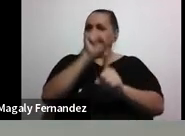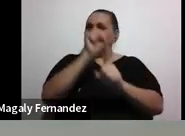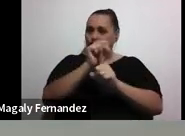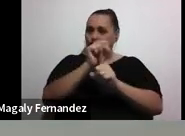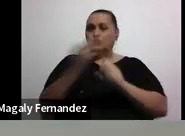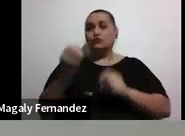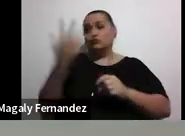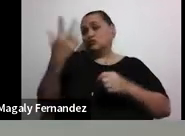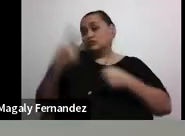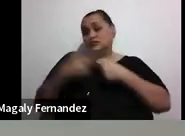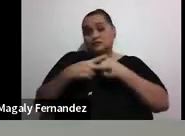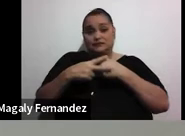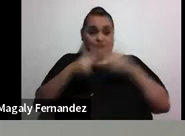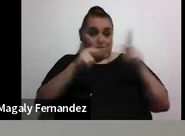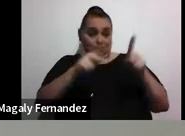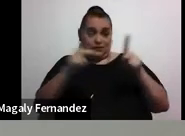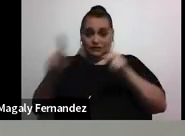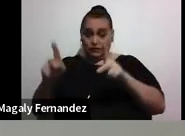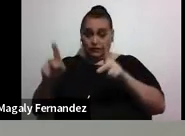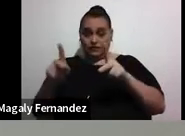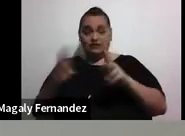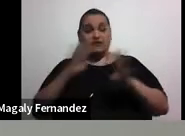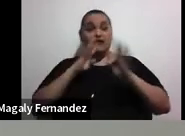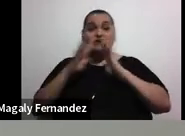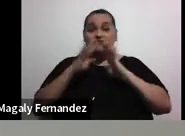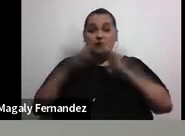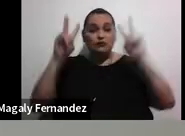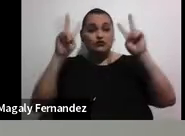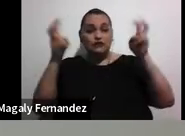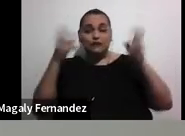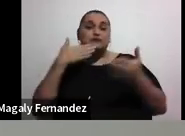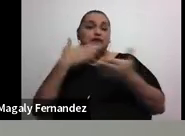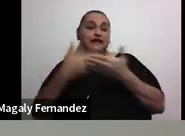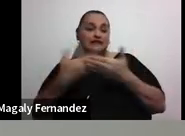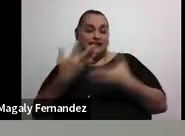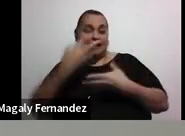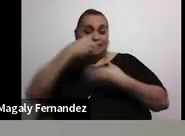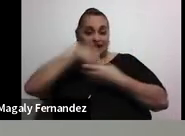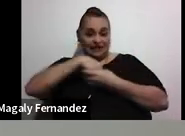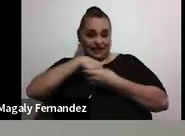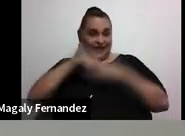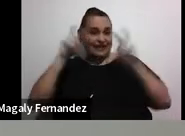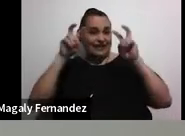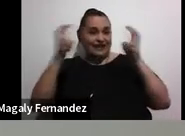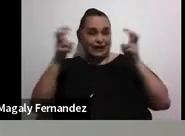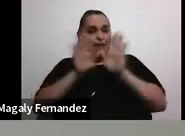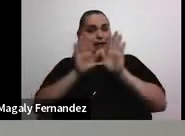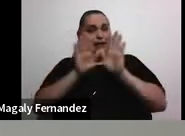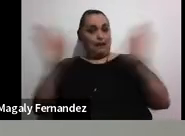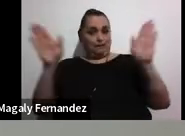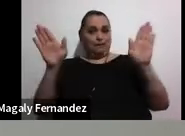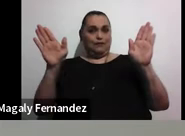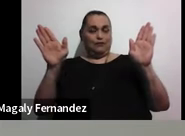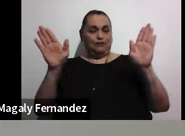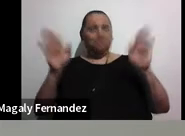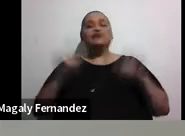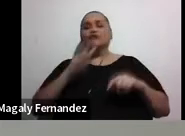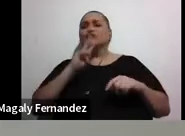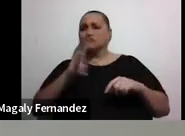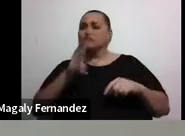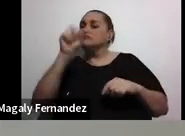veces las personas, cuando hablamos de temas de bienestar integral, parece que es un tema como muy amplio. Y realmente lo es.